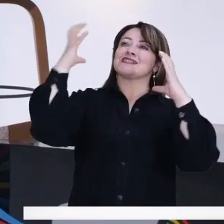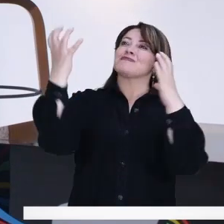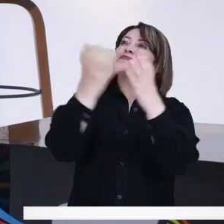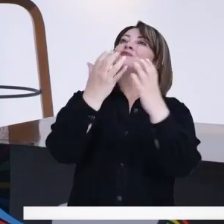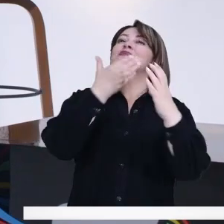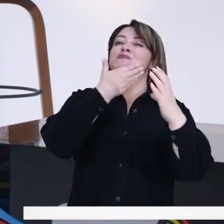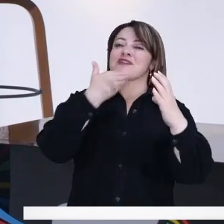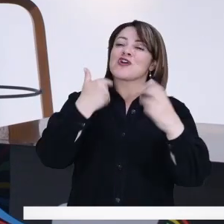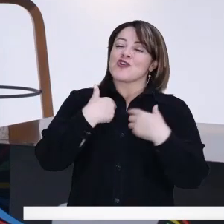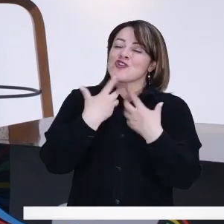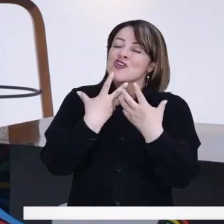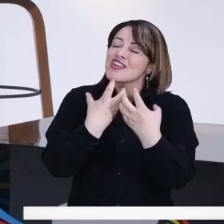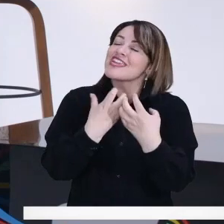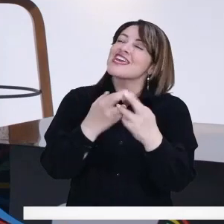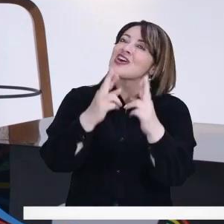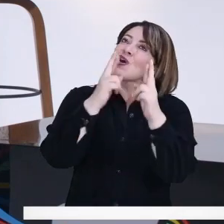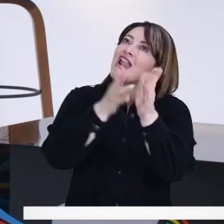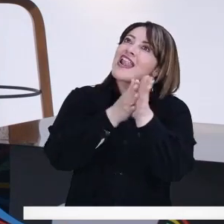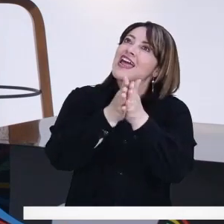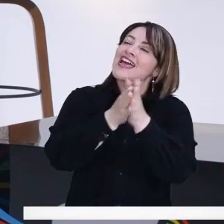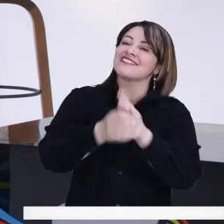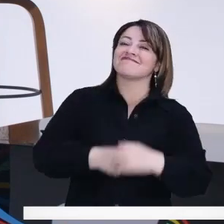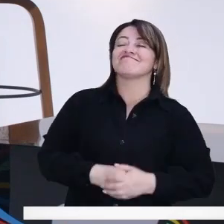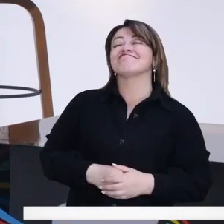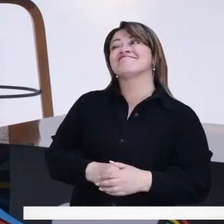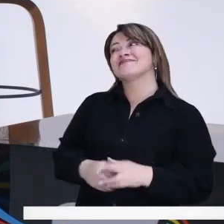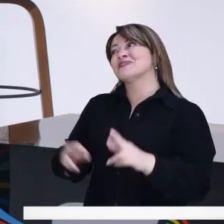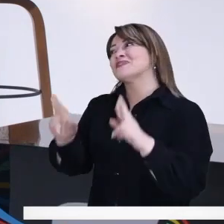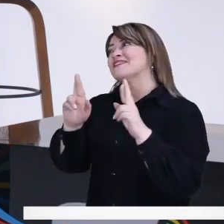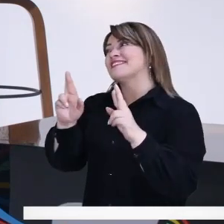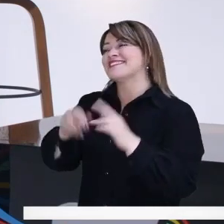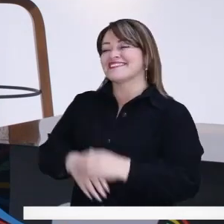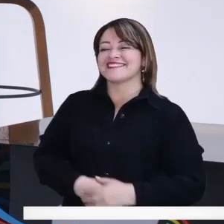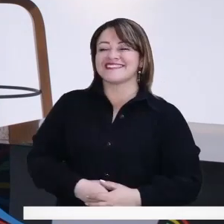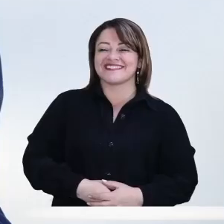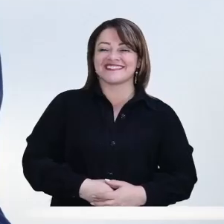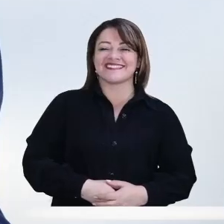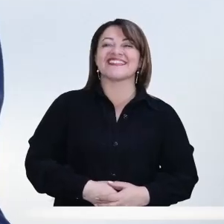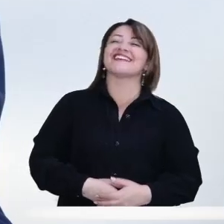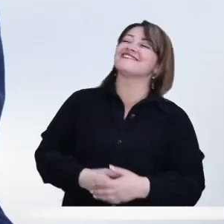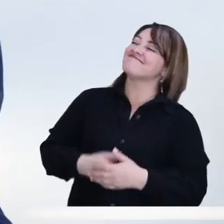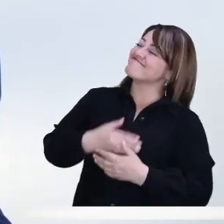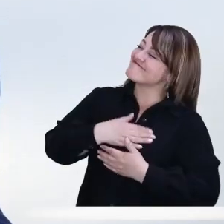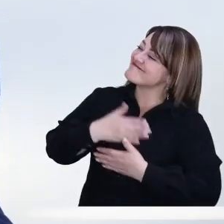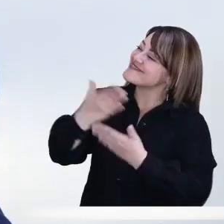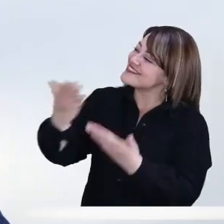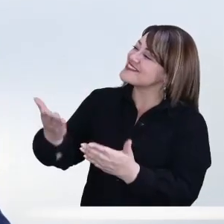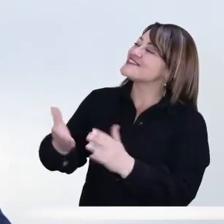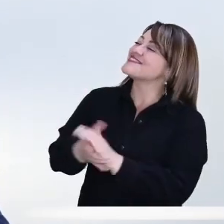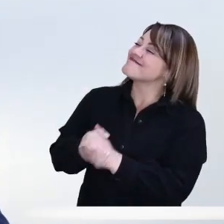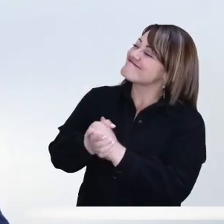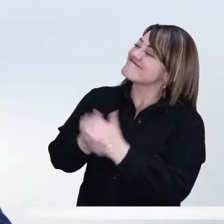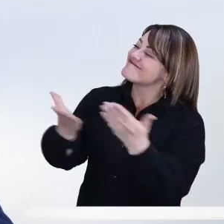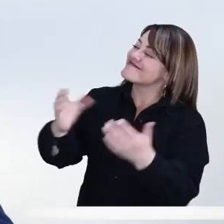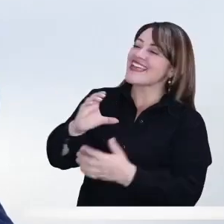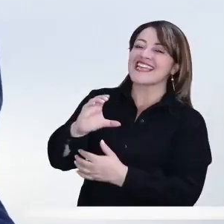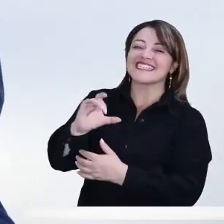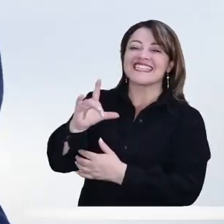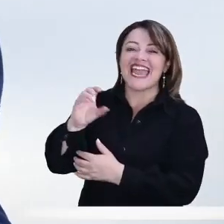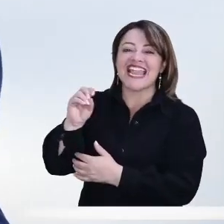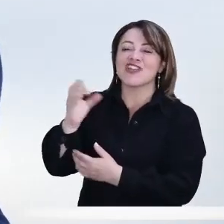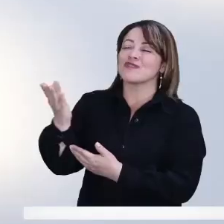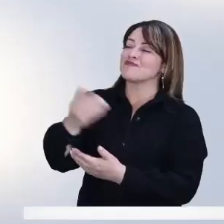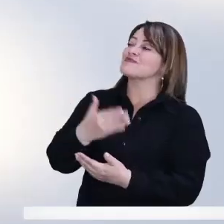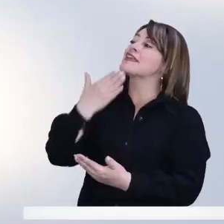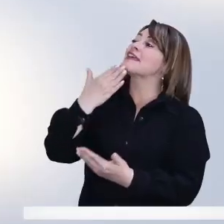país del mundo, eso es lo que yo quiero. Ay, que así sea, por un mejor país. Muy complacida de haber compartido con el concejal